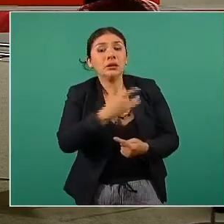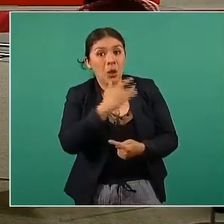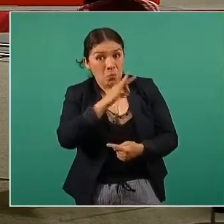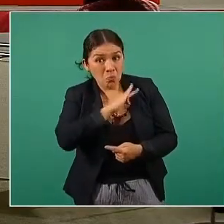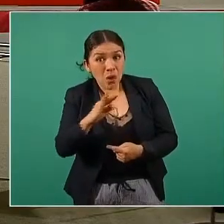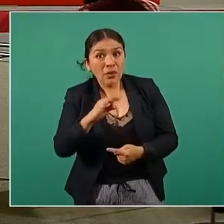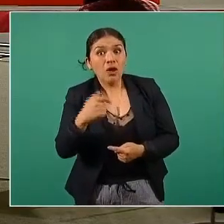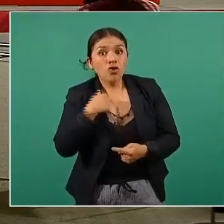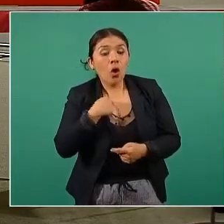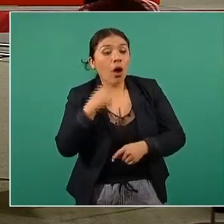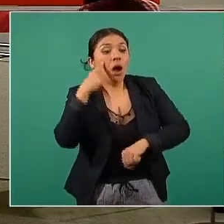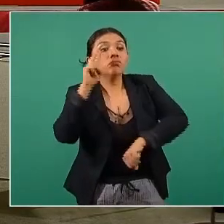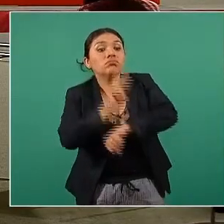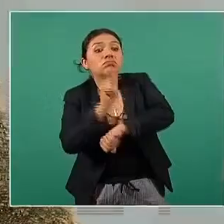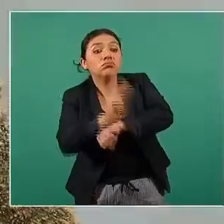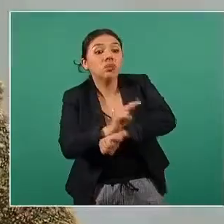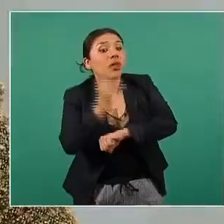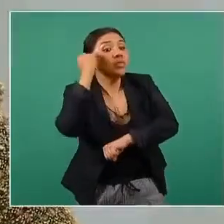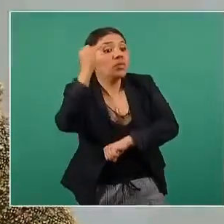capacidad de regularles